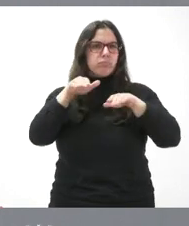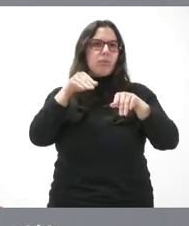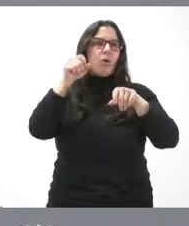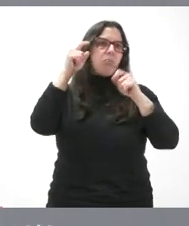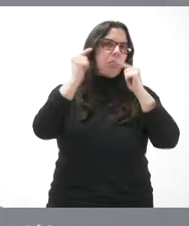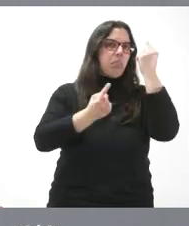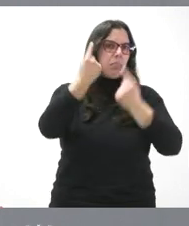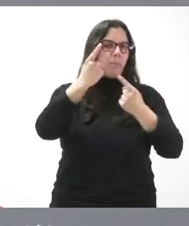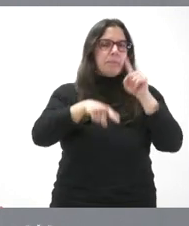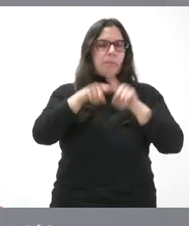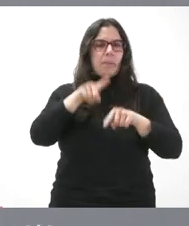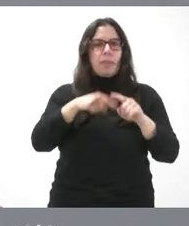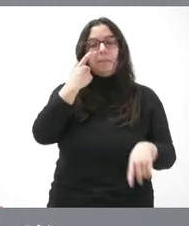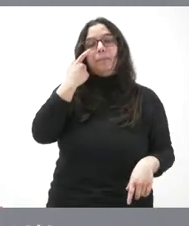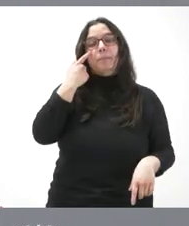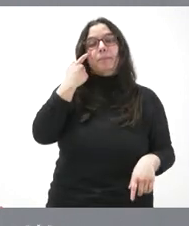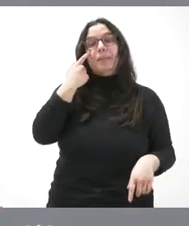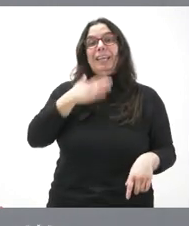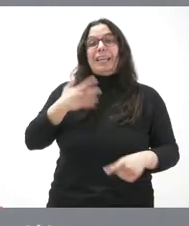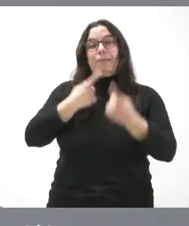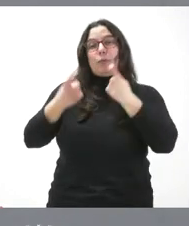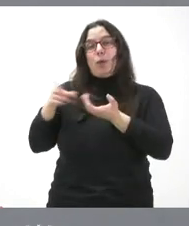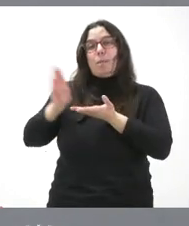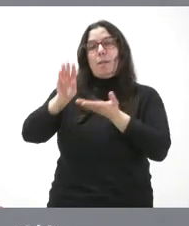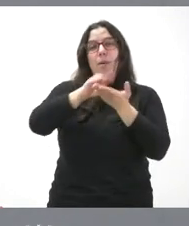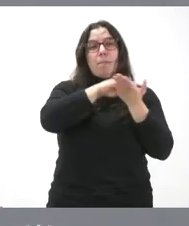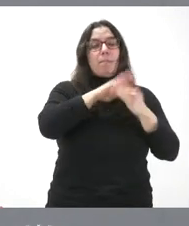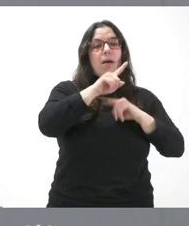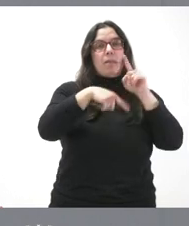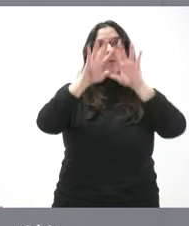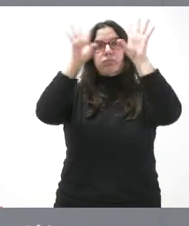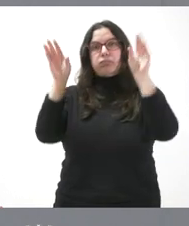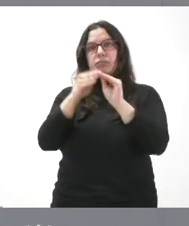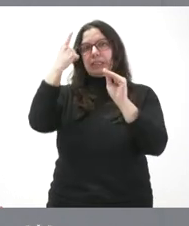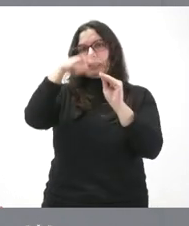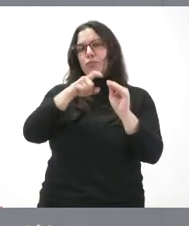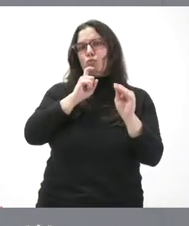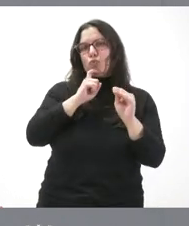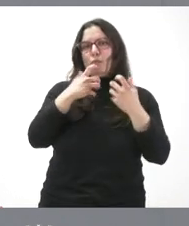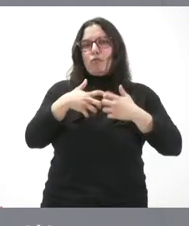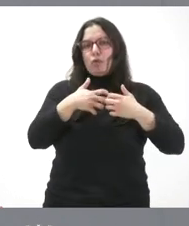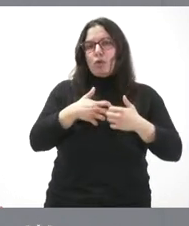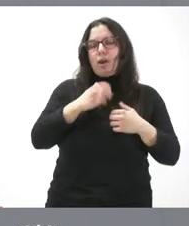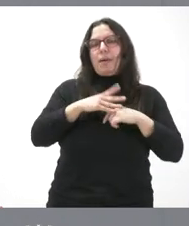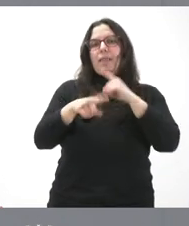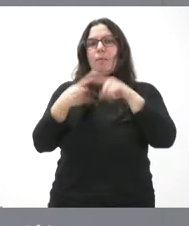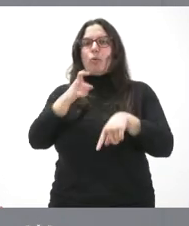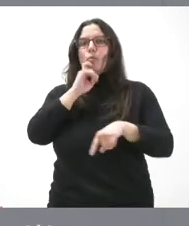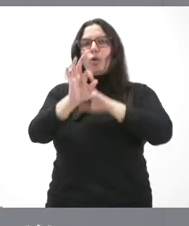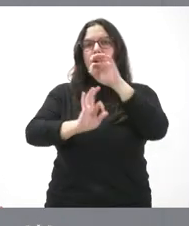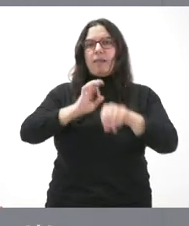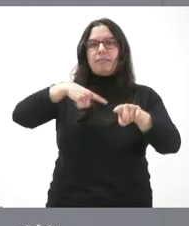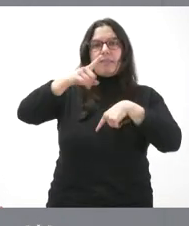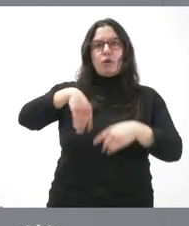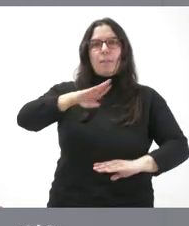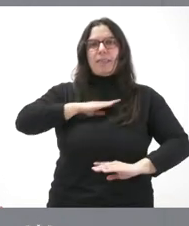Se pretende que exista una base suficiente de información para extraer conclusiones sobre los aspectos de ingeniería de tráfico, capacidad,